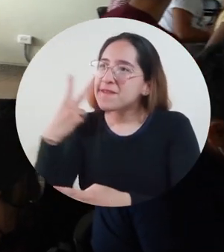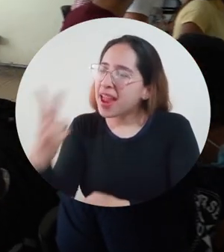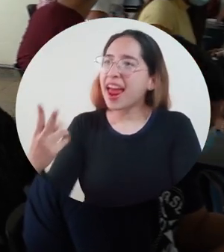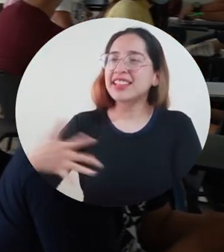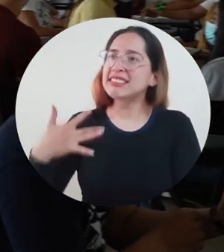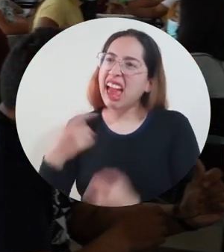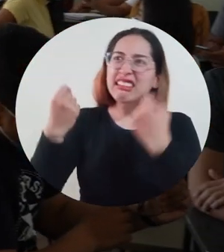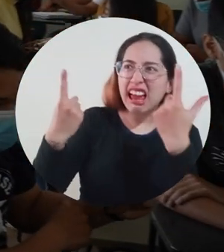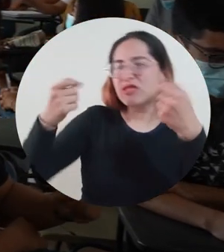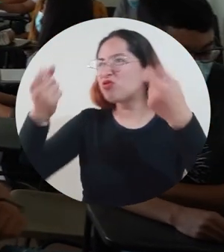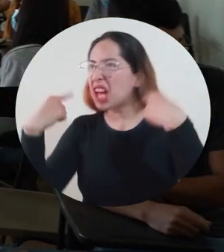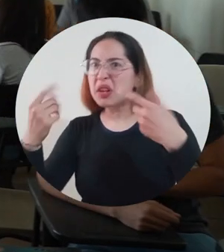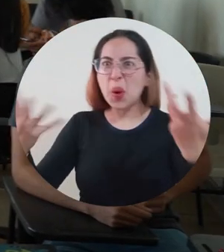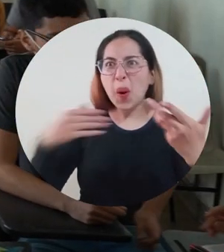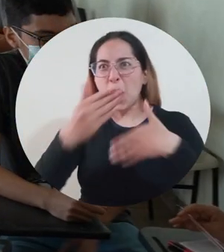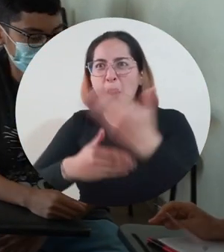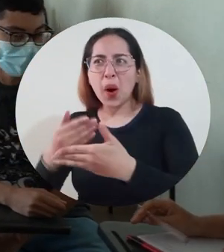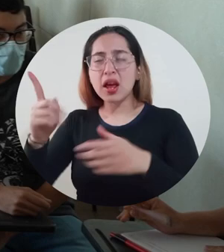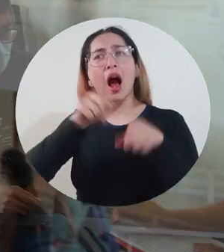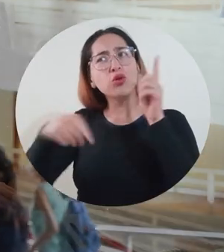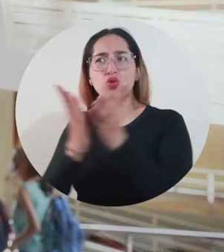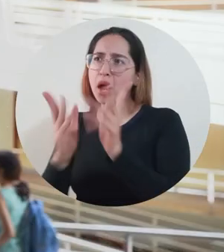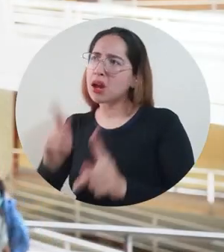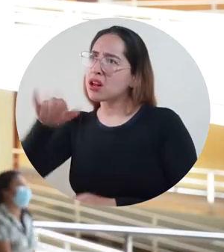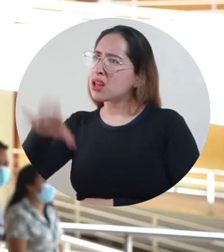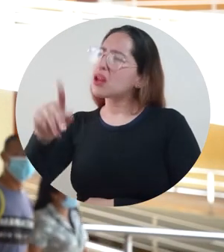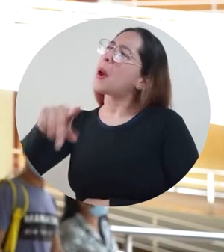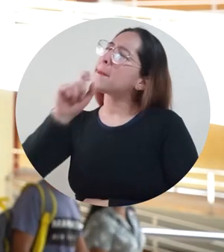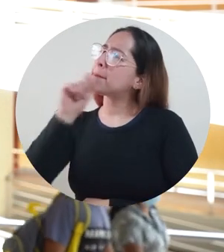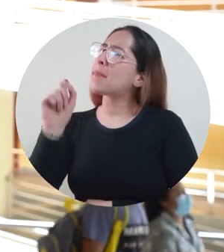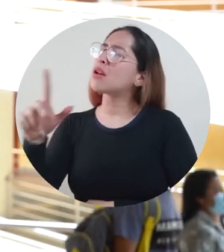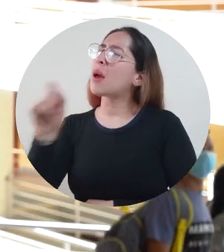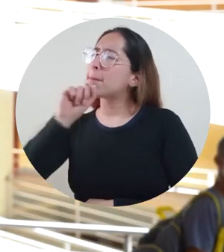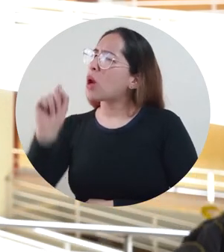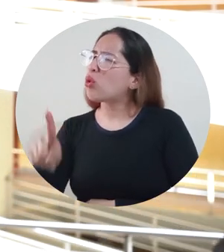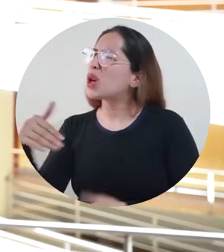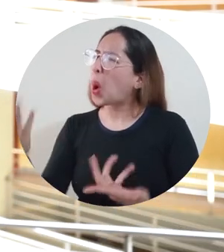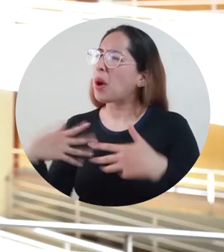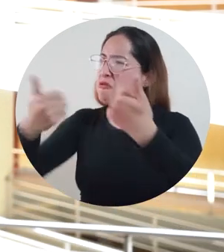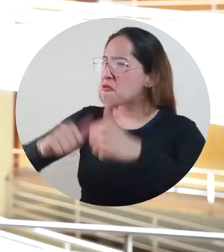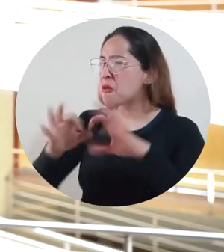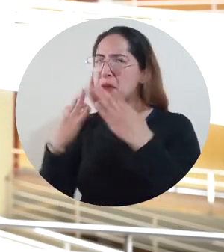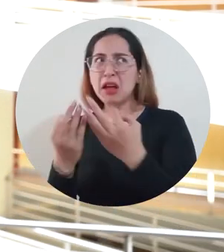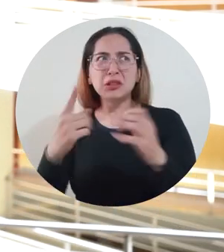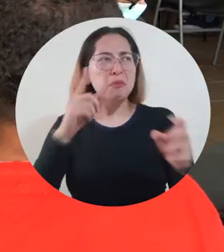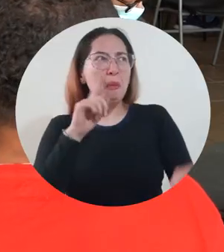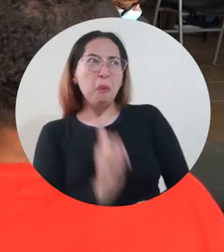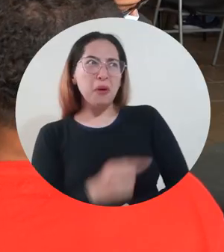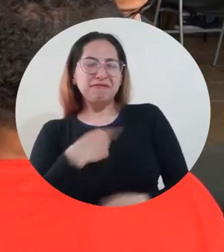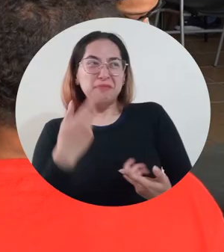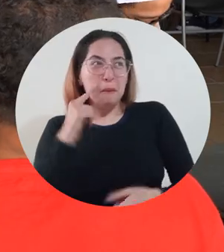siento. Es importante. Me gustó mucho porque hubo uno que me preguntó, profe, ¿cómo está? ¿Cómo está su familia? Y no me conocía. O era la primera clase, el primer grupo.